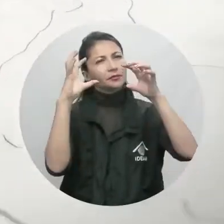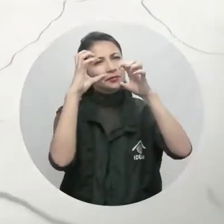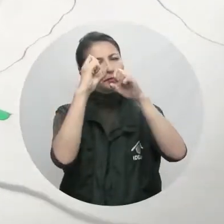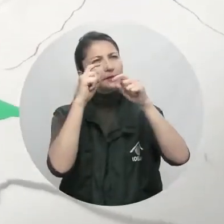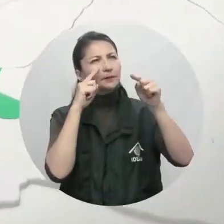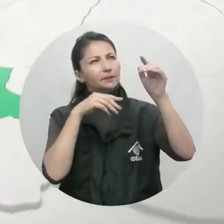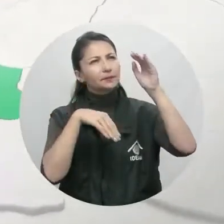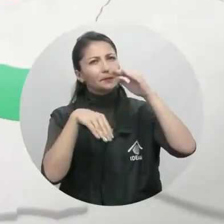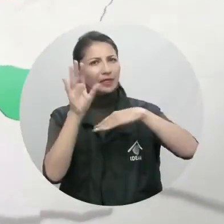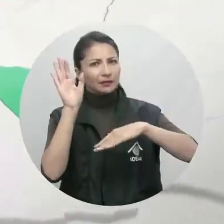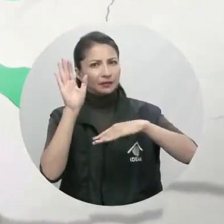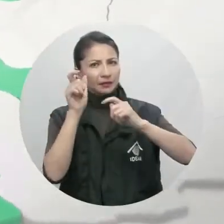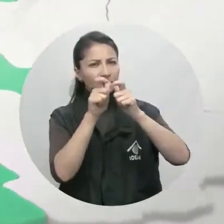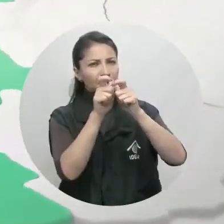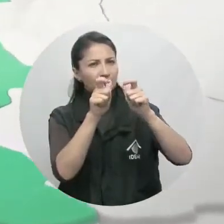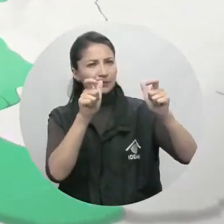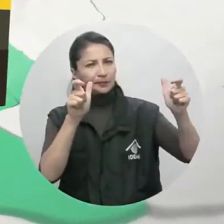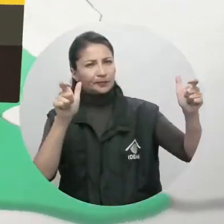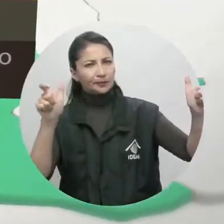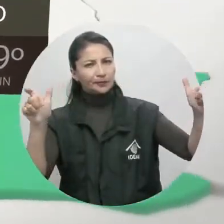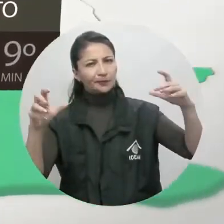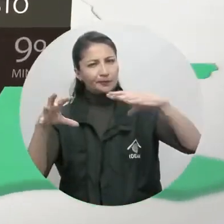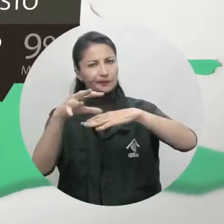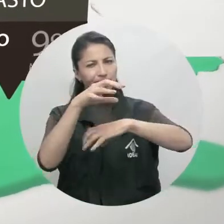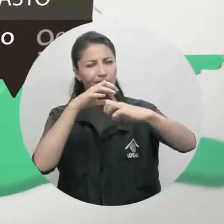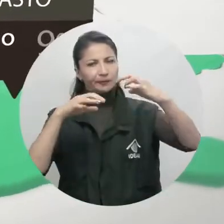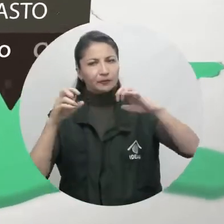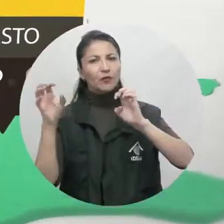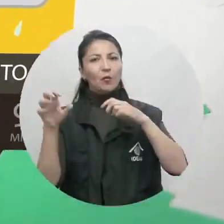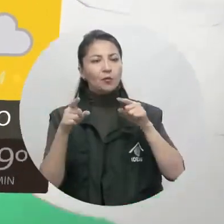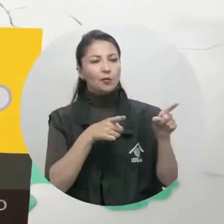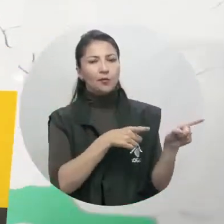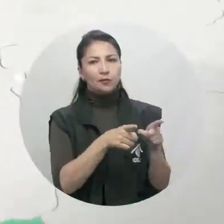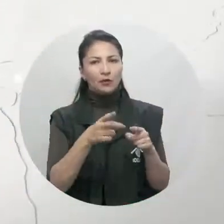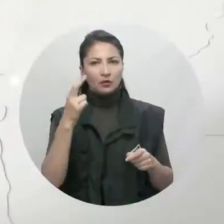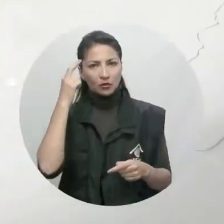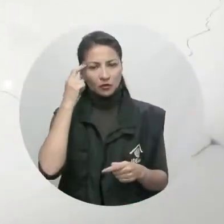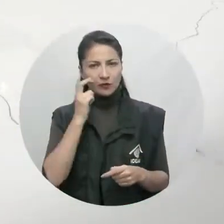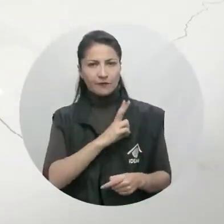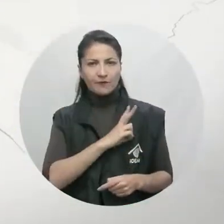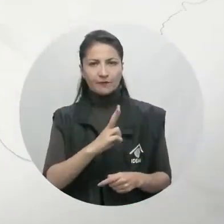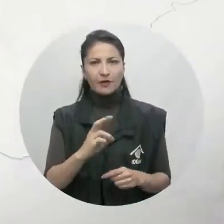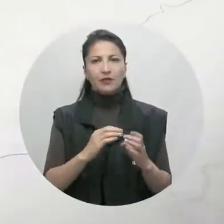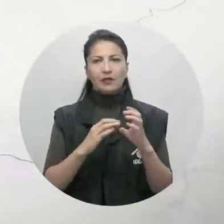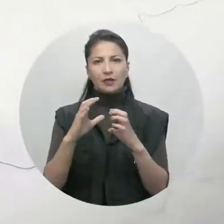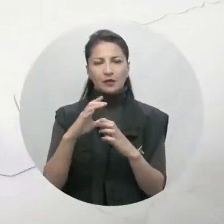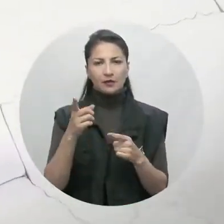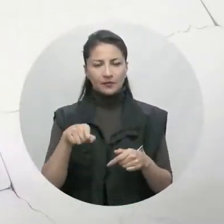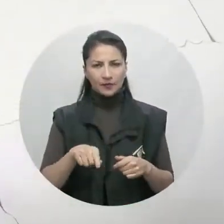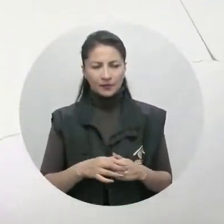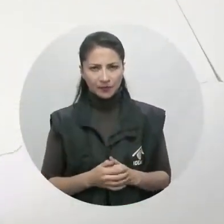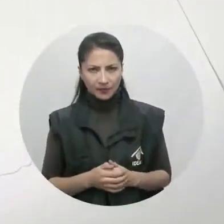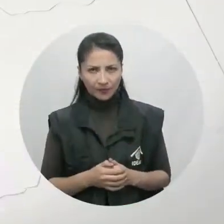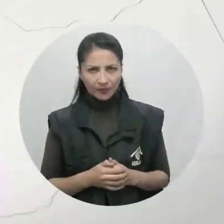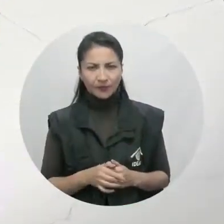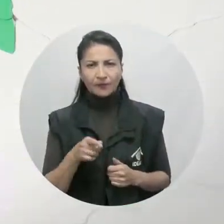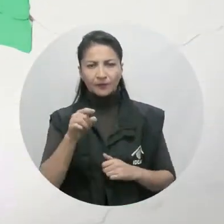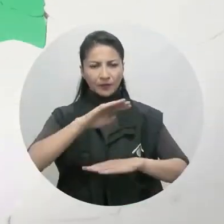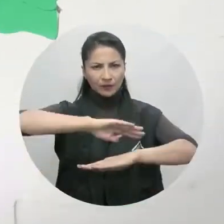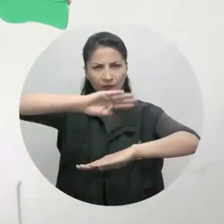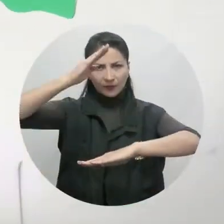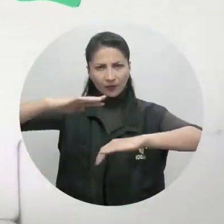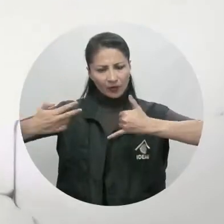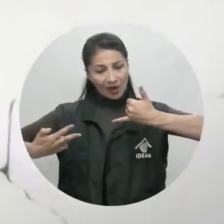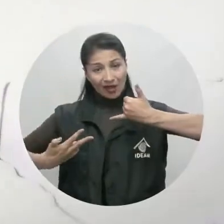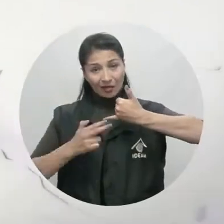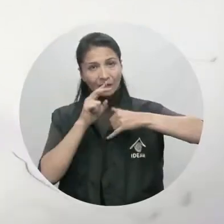litoral del Pacífico estimamos que los niveles de nubosidad irán en aumento durante la tarde, con posibles lluvias dispersas en el Chocó, Valle del Cauca y